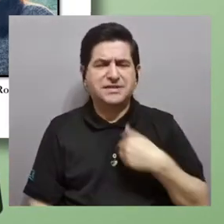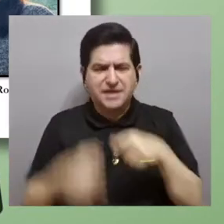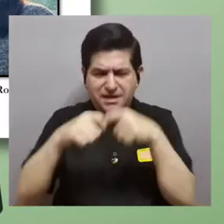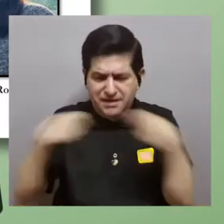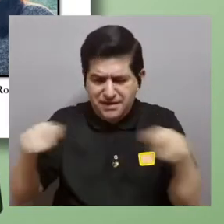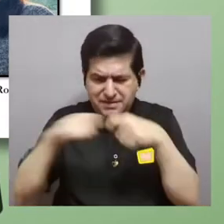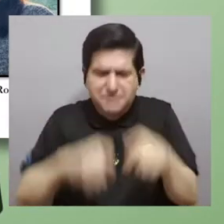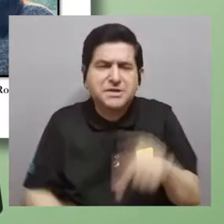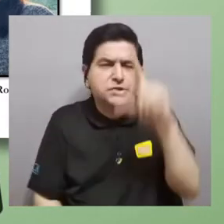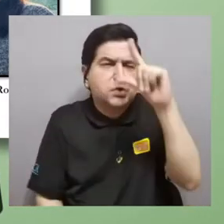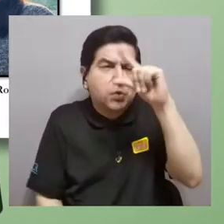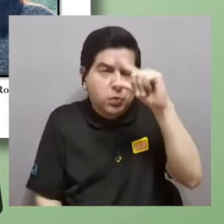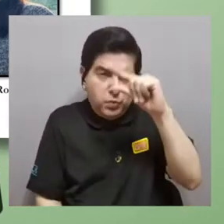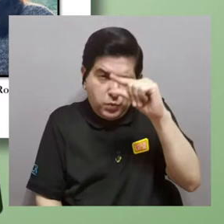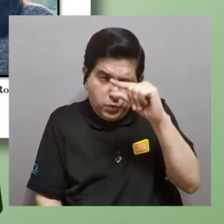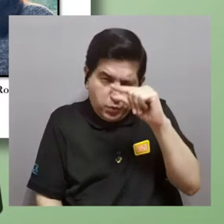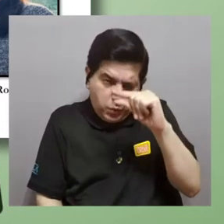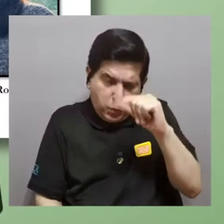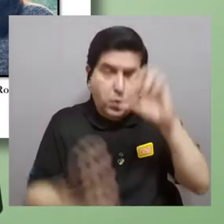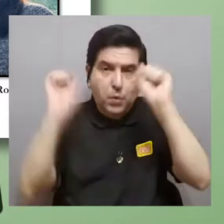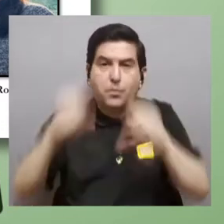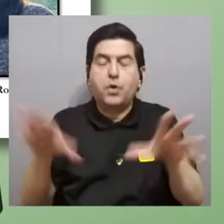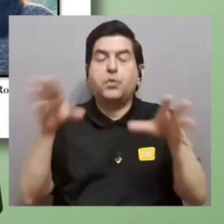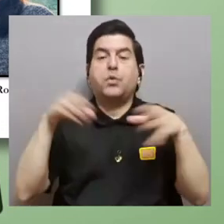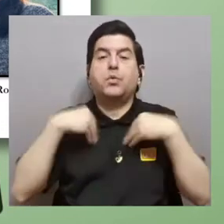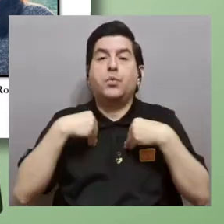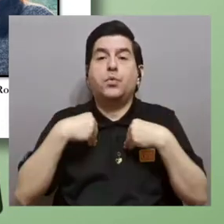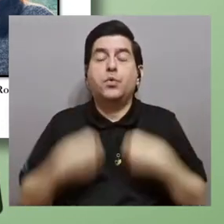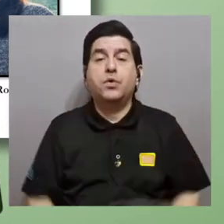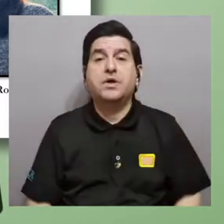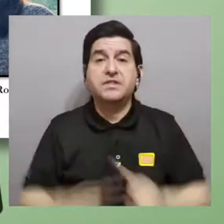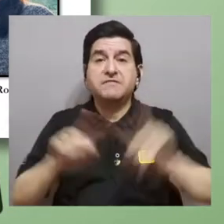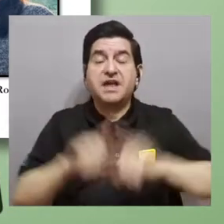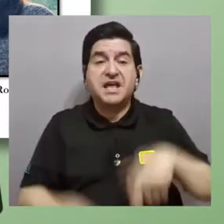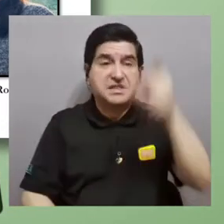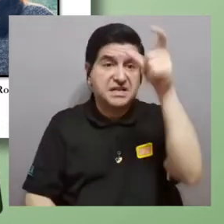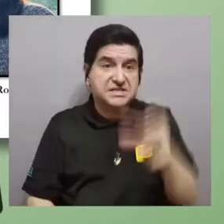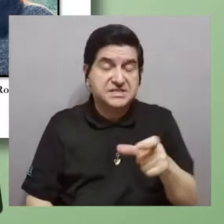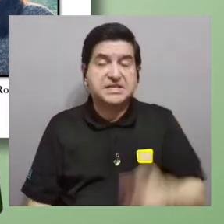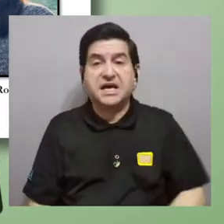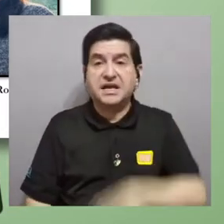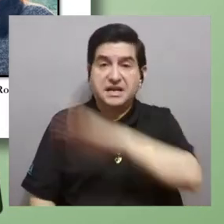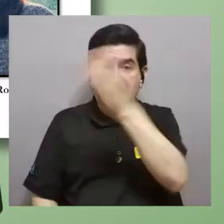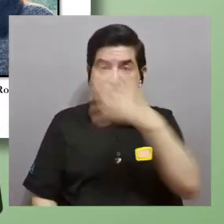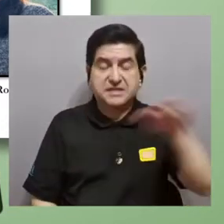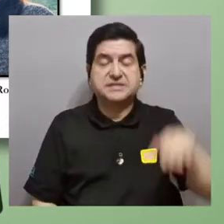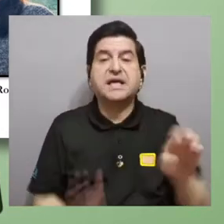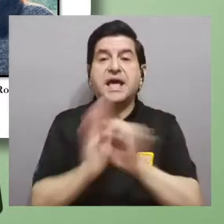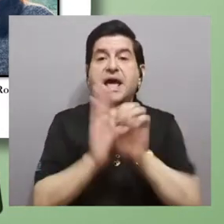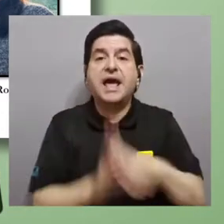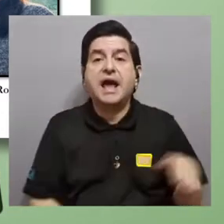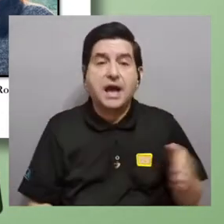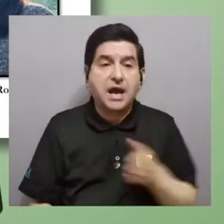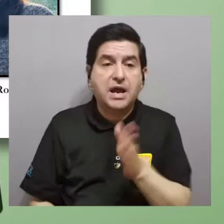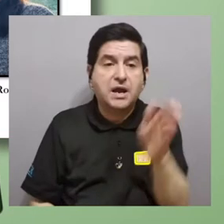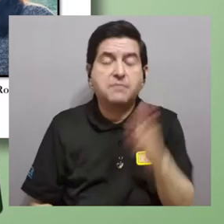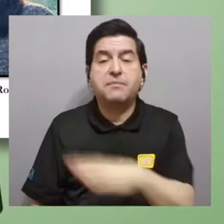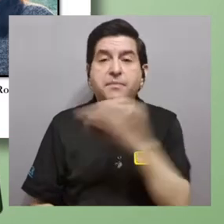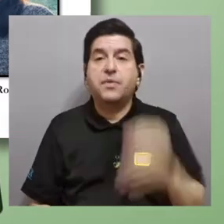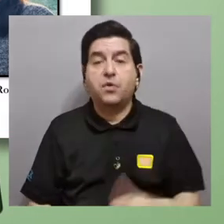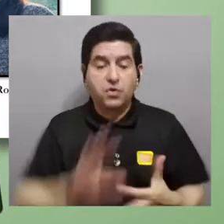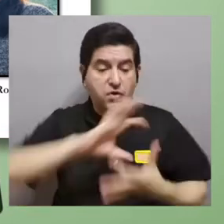unas cantidades, unos diámetros muy, muy pequeños que pueden ser absorbidos por organismos en el mar, por ejemplo, los peces y